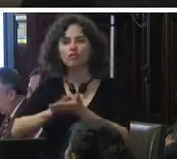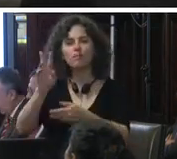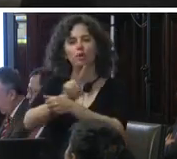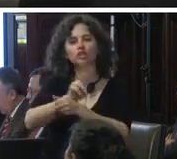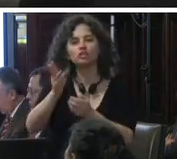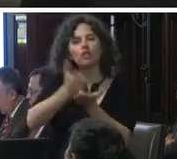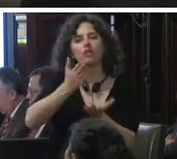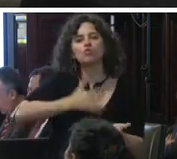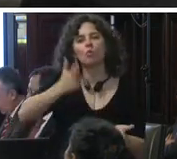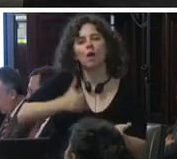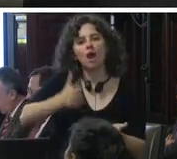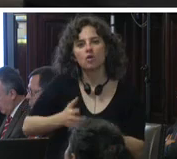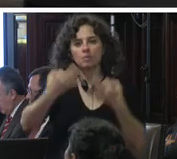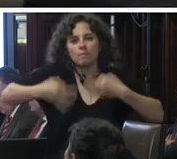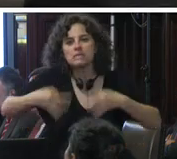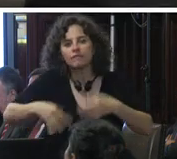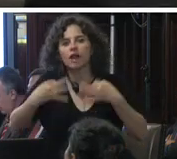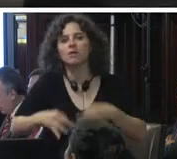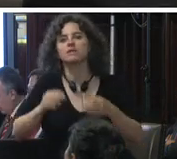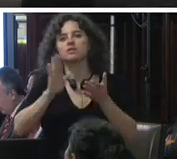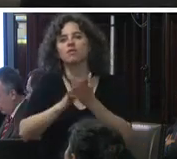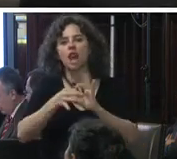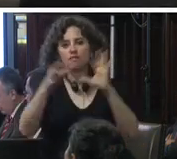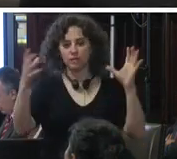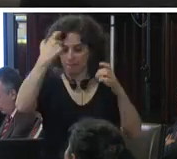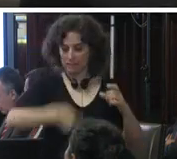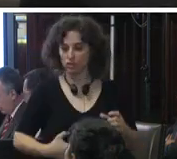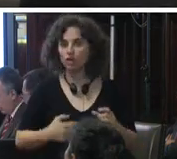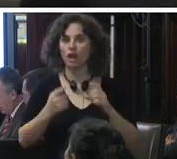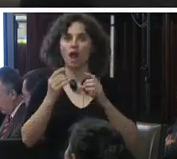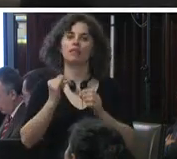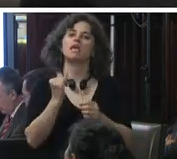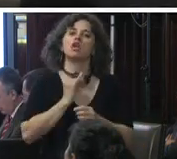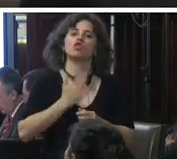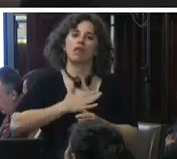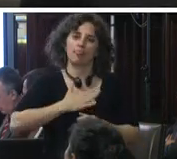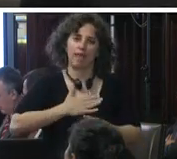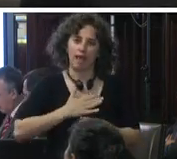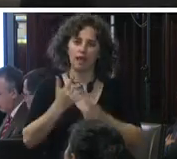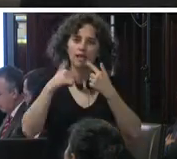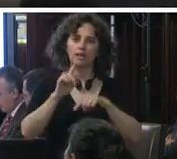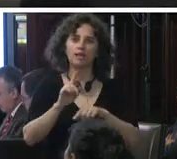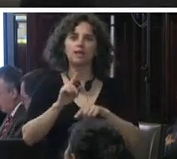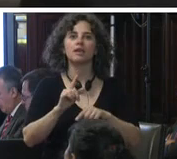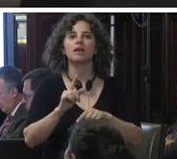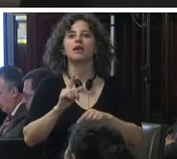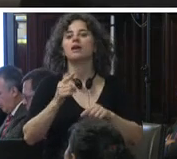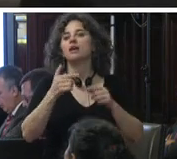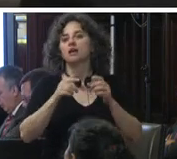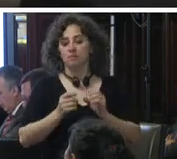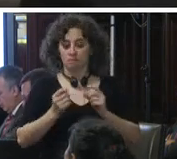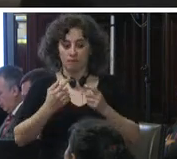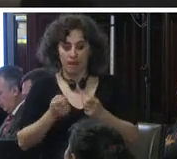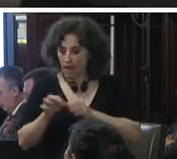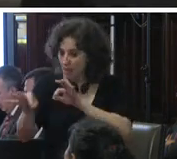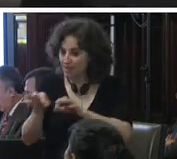protección de los derechos humanos específicamente de la libertad personal y presunción de inocencia para que las medidas restrictivas de la libertad